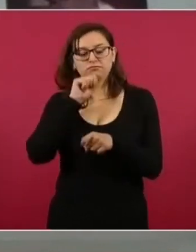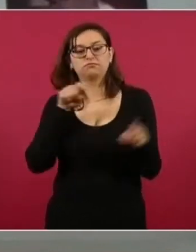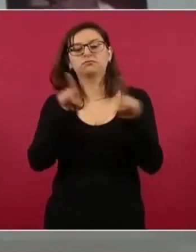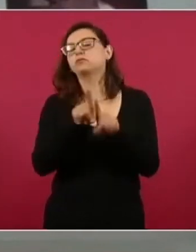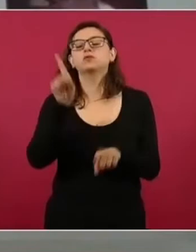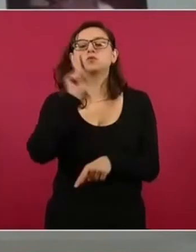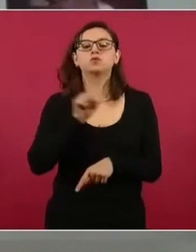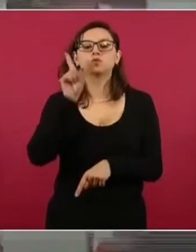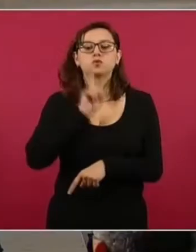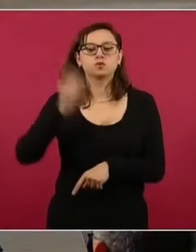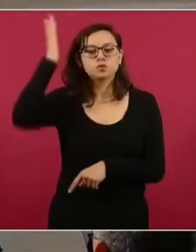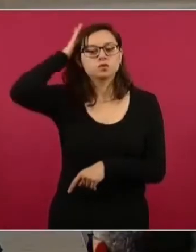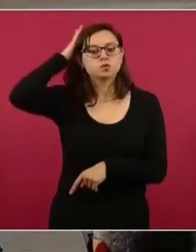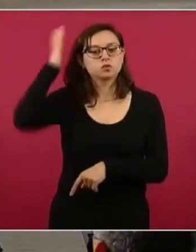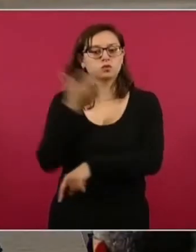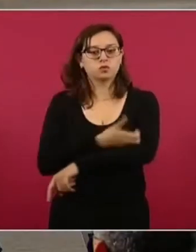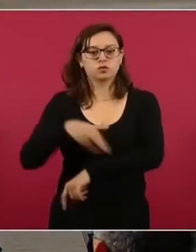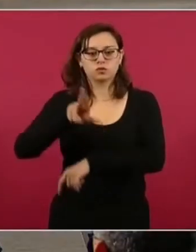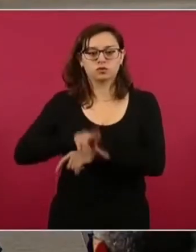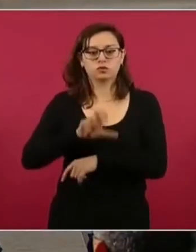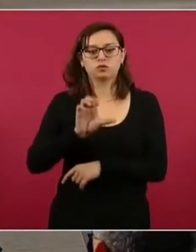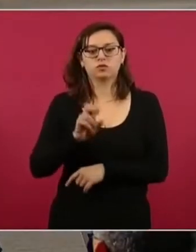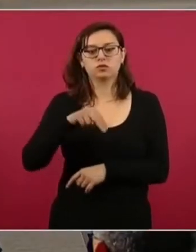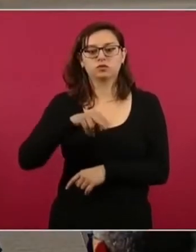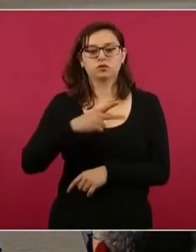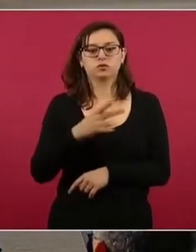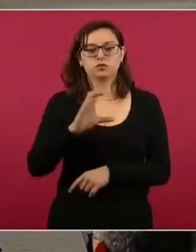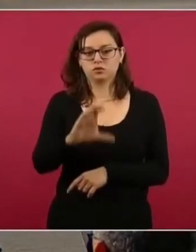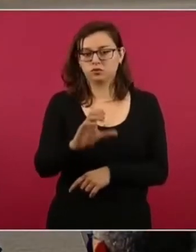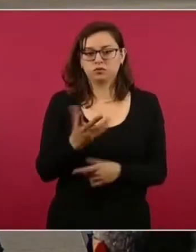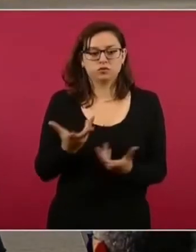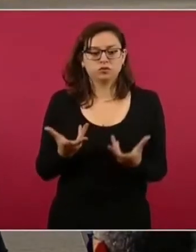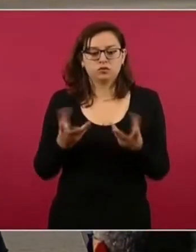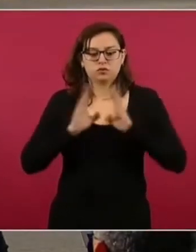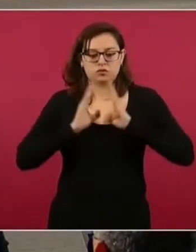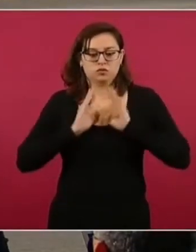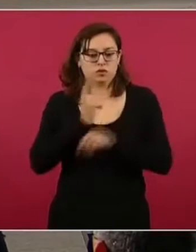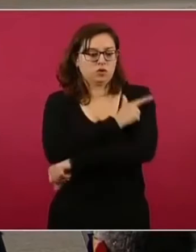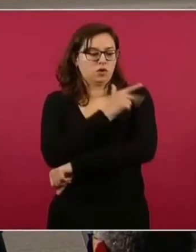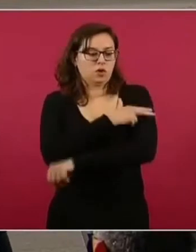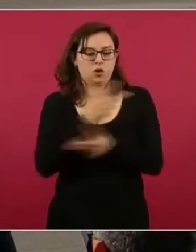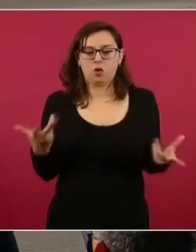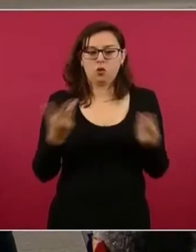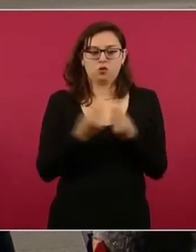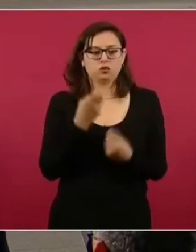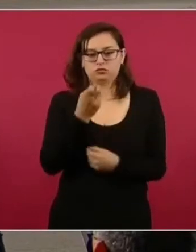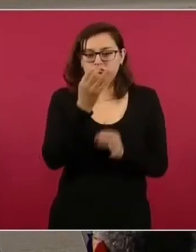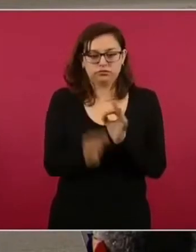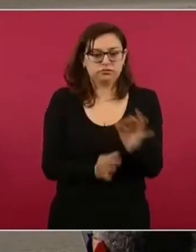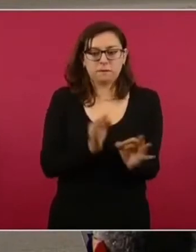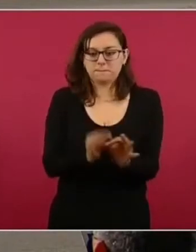Protección Civil y Fuerzas Armadas y Guardia Nacional. Es todo, señor presidente. Gracias, señor general.